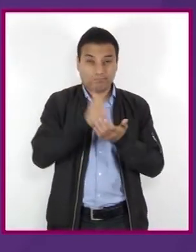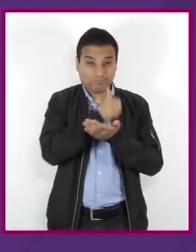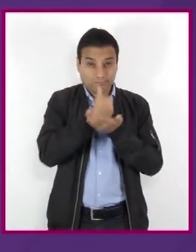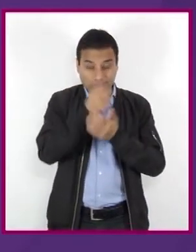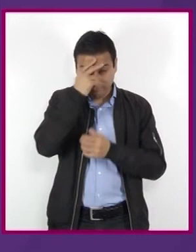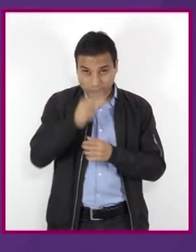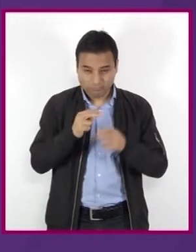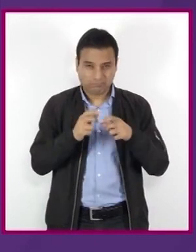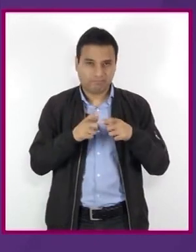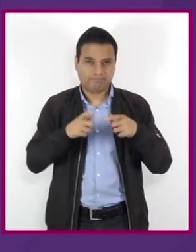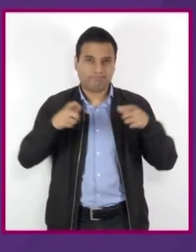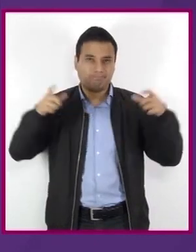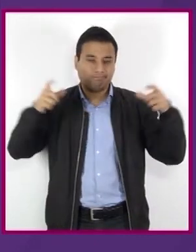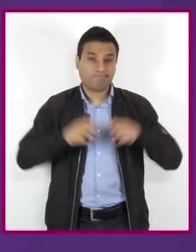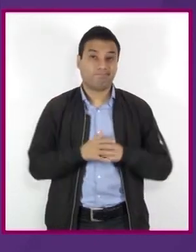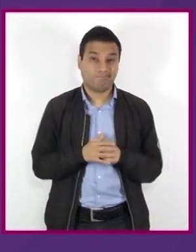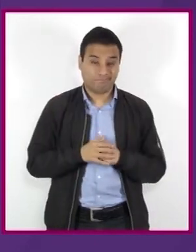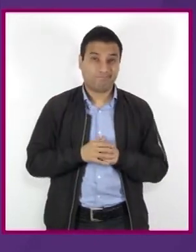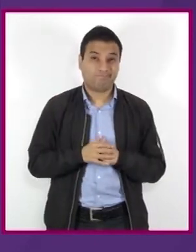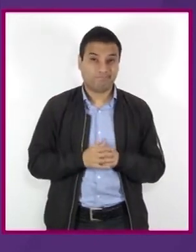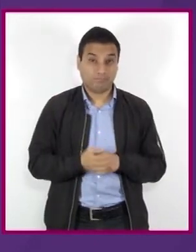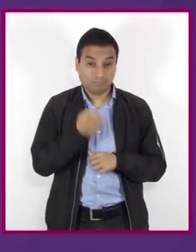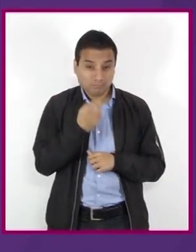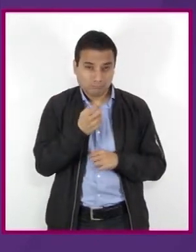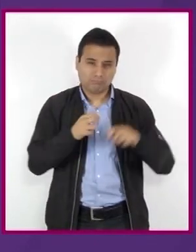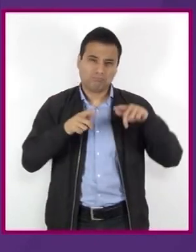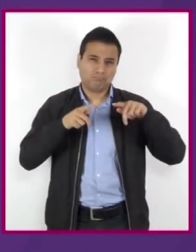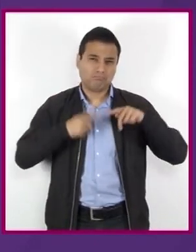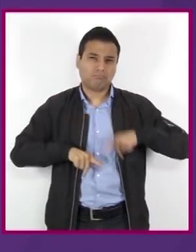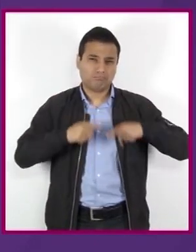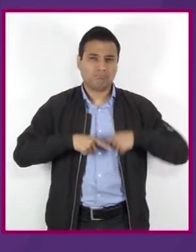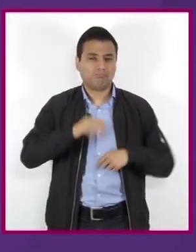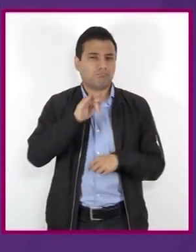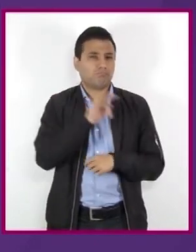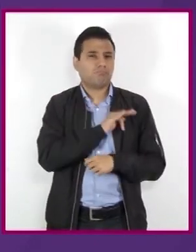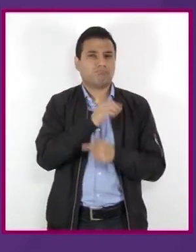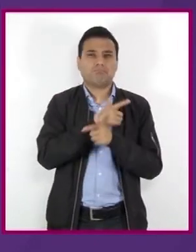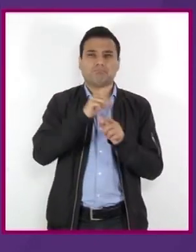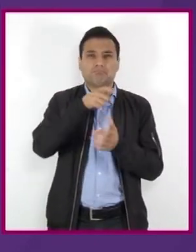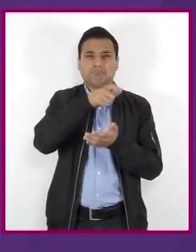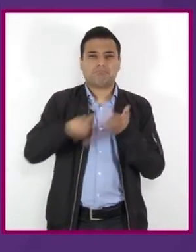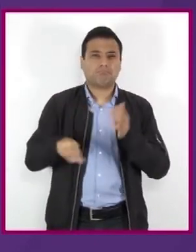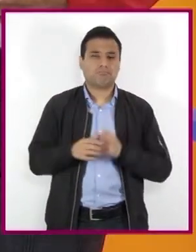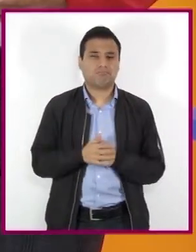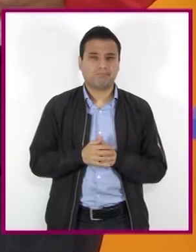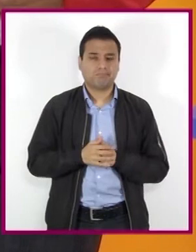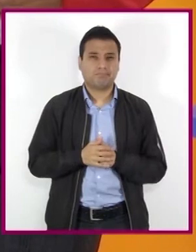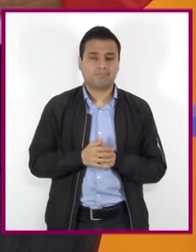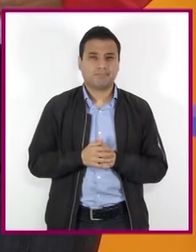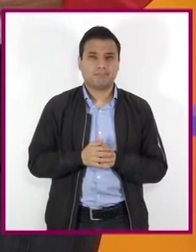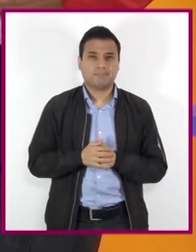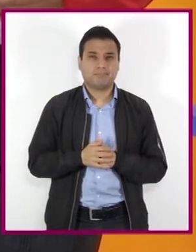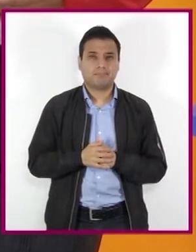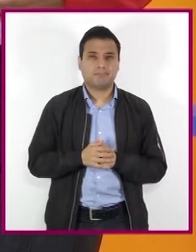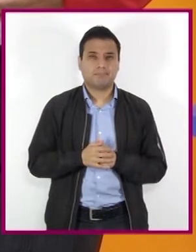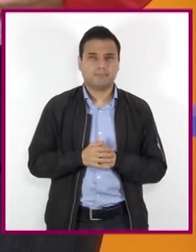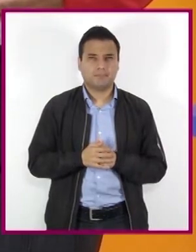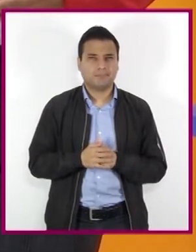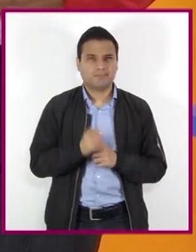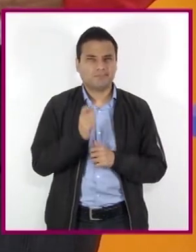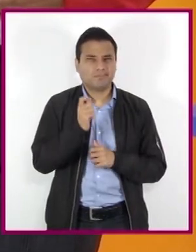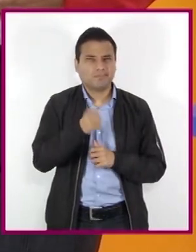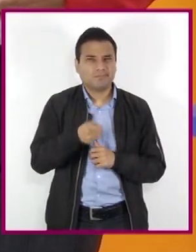El hecho de que sean productos de acceso libre hace más difícil su control. ¿Qué son?